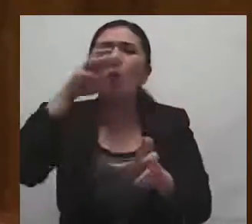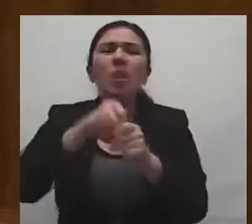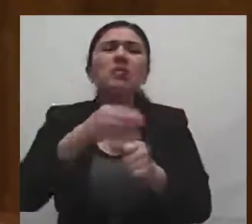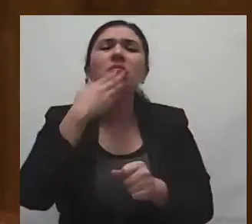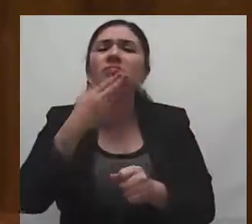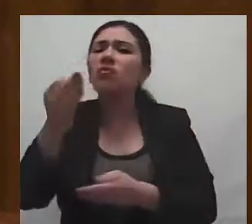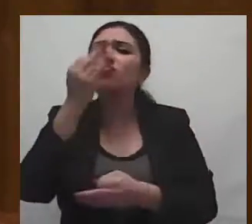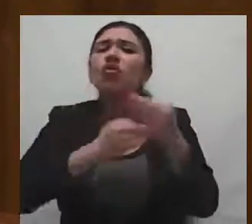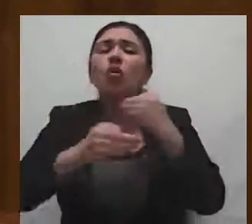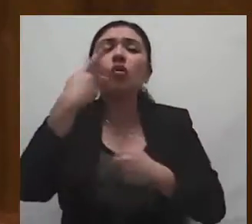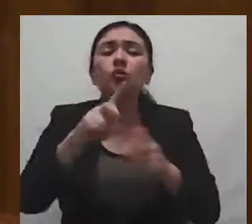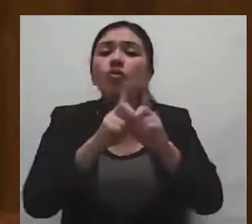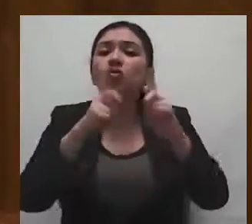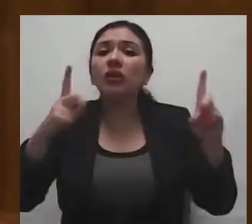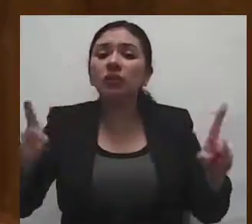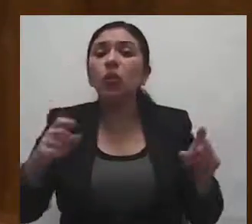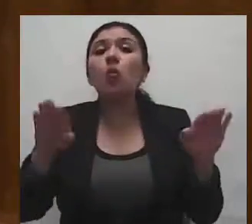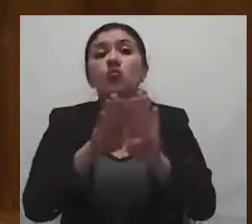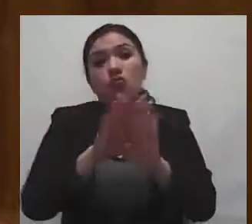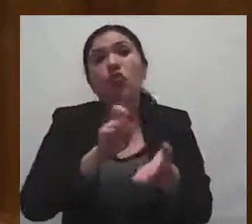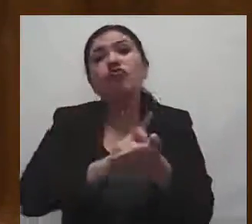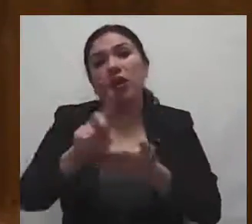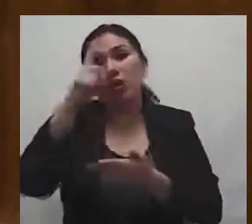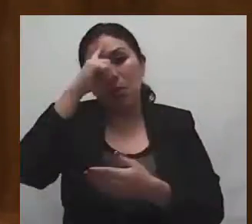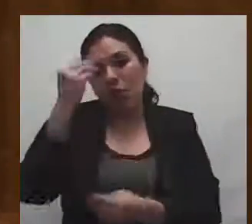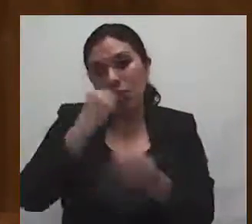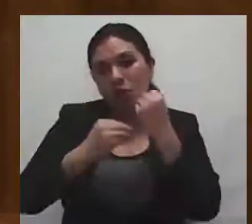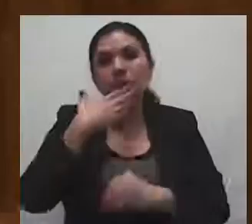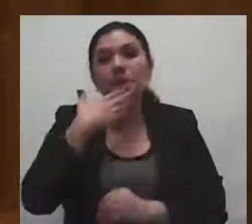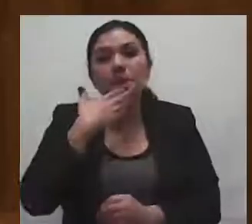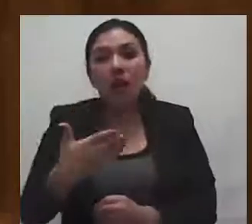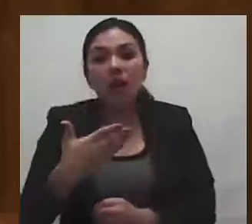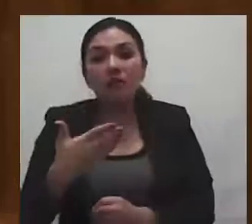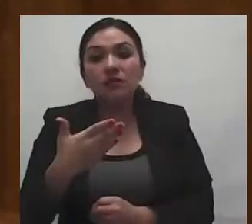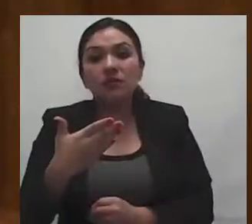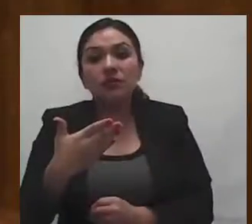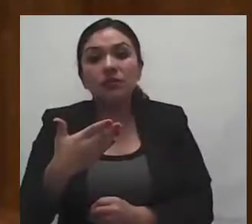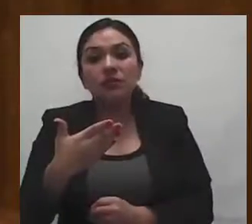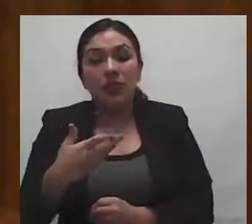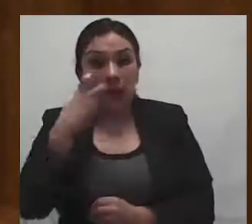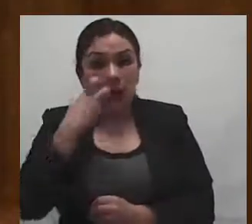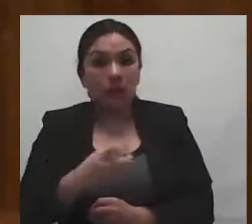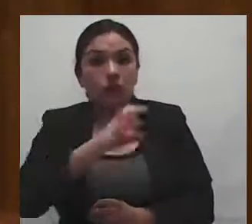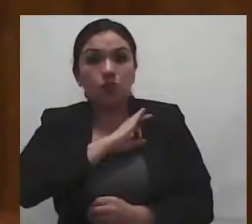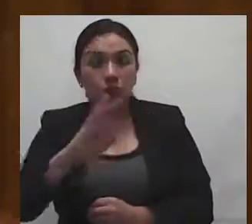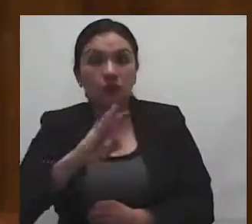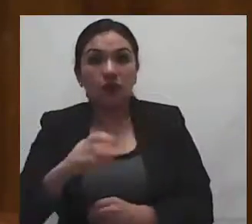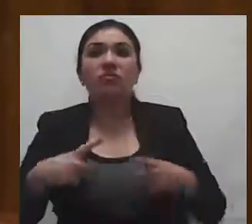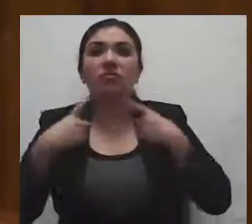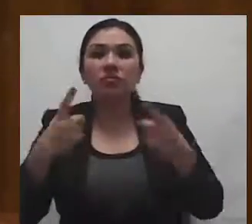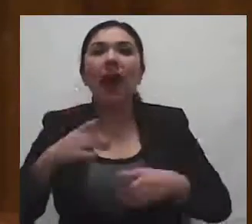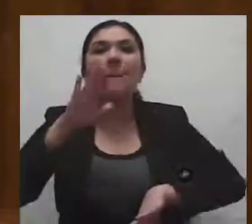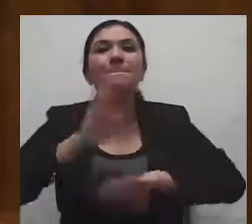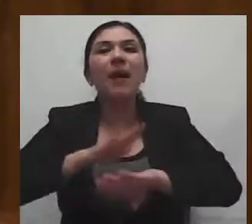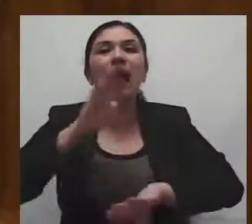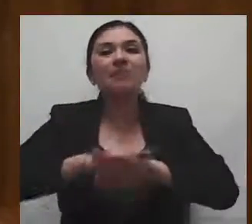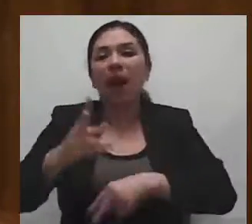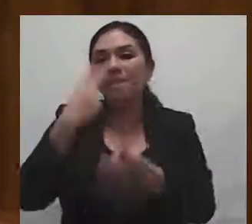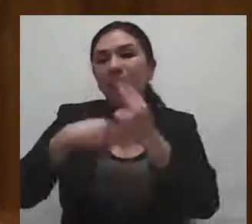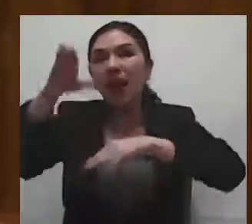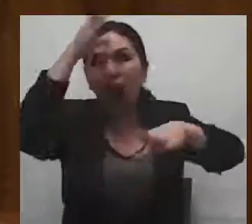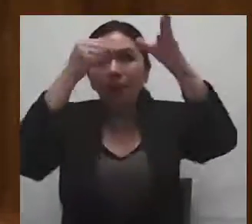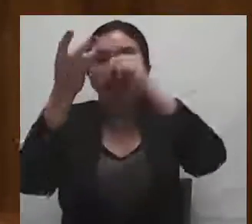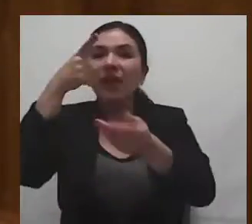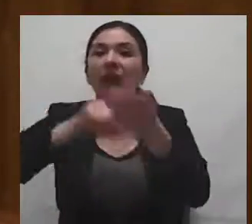áreas de su desarrollo, como el derecho a estar bien alimentados, que les permita asumir los aprendizajes de la enseñanza escolar.